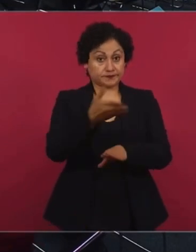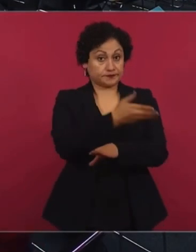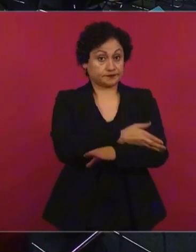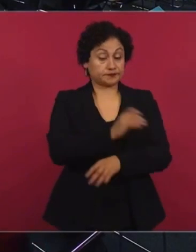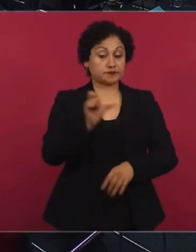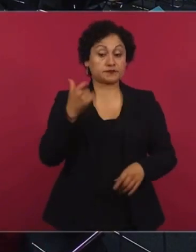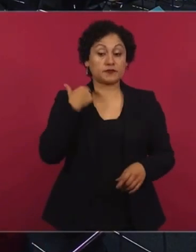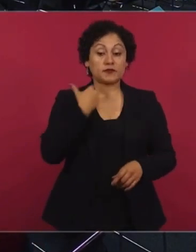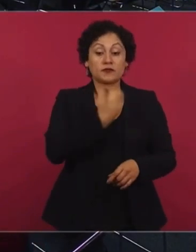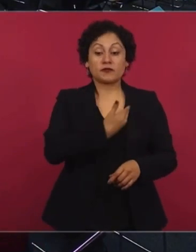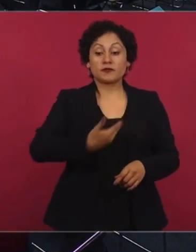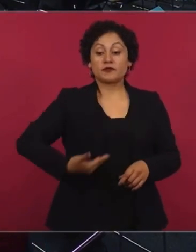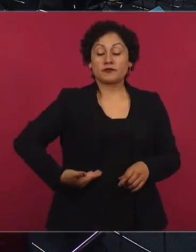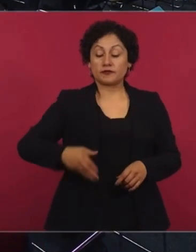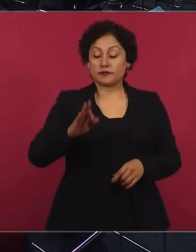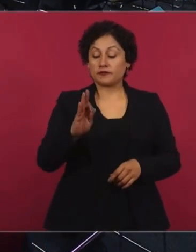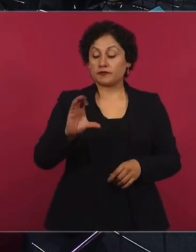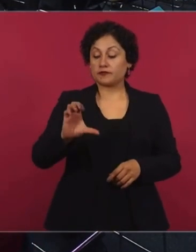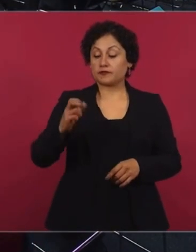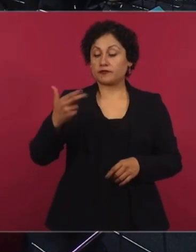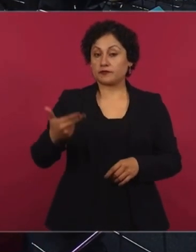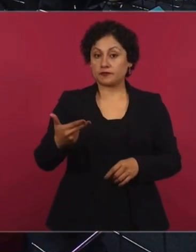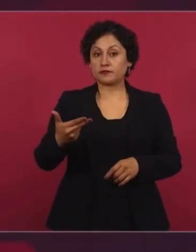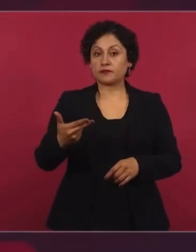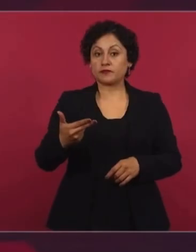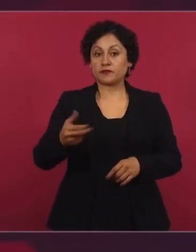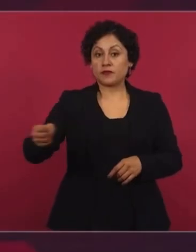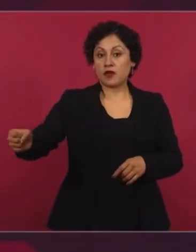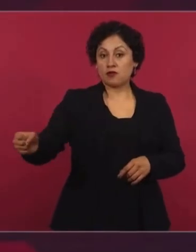a García Luna en su brazo derecho